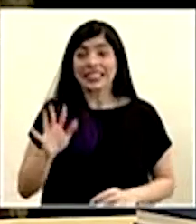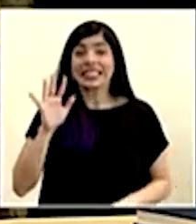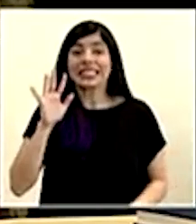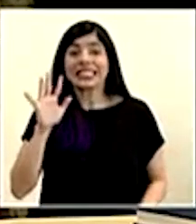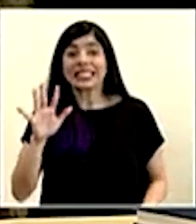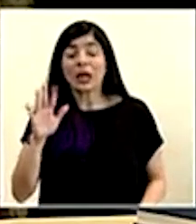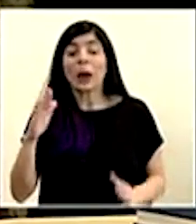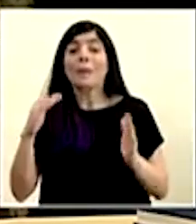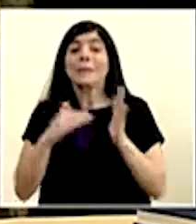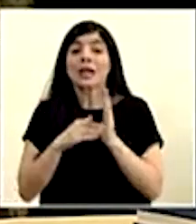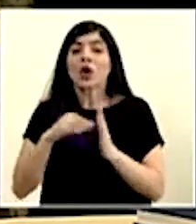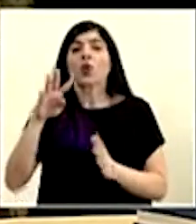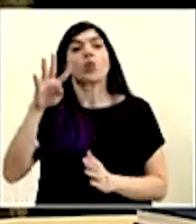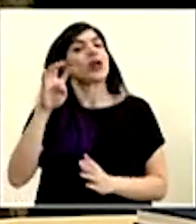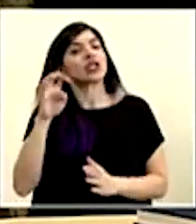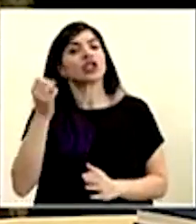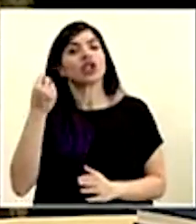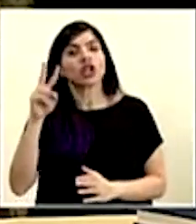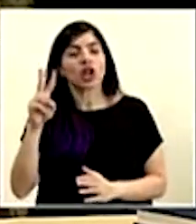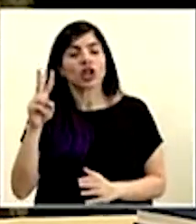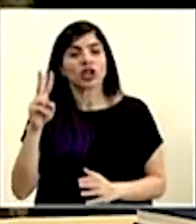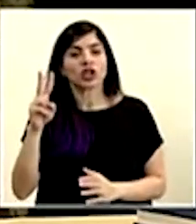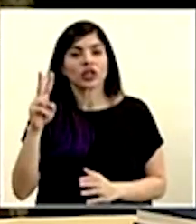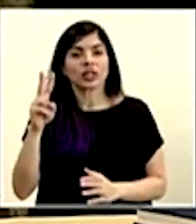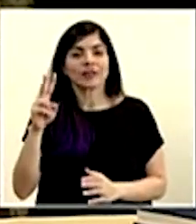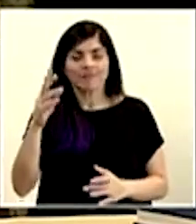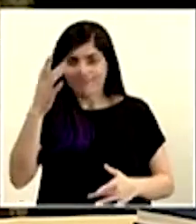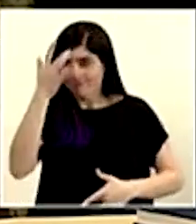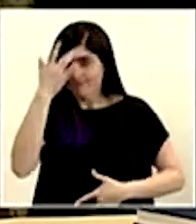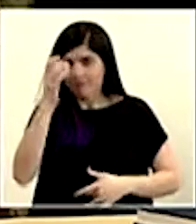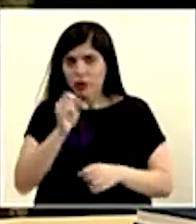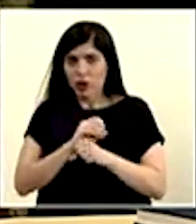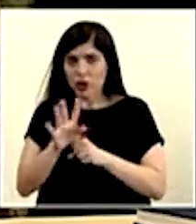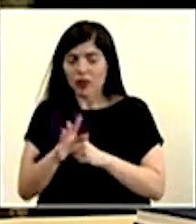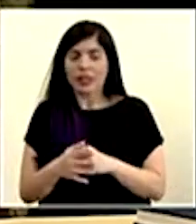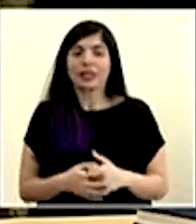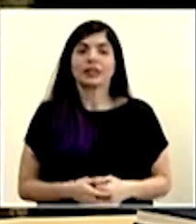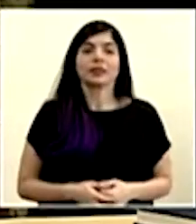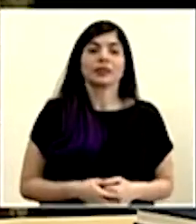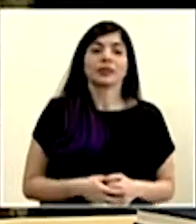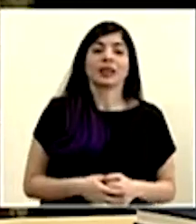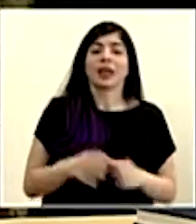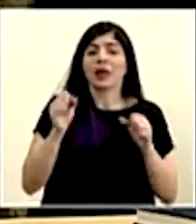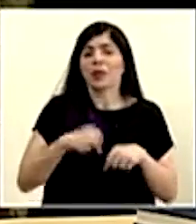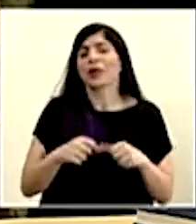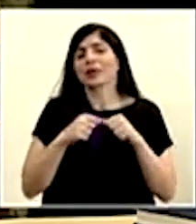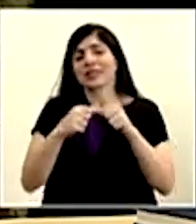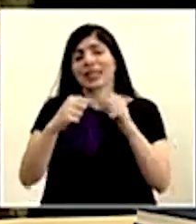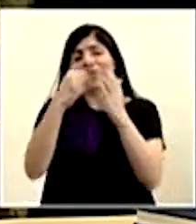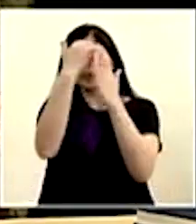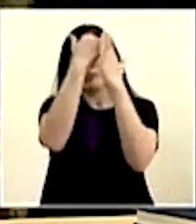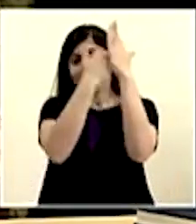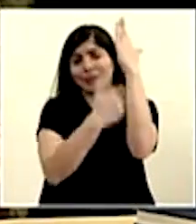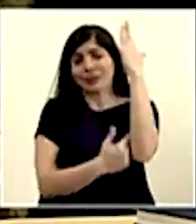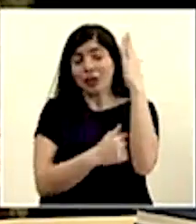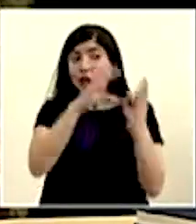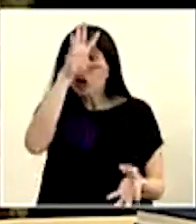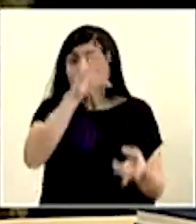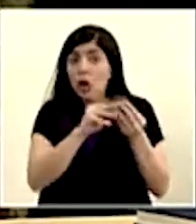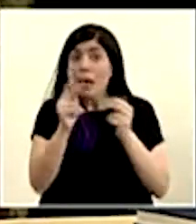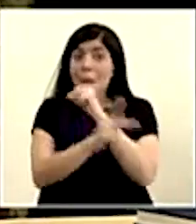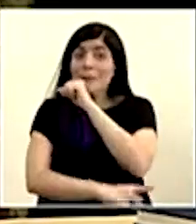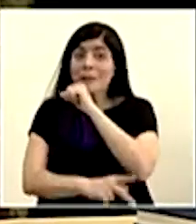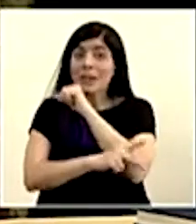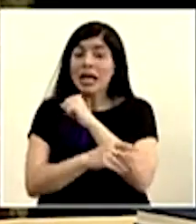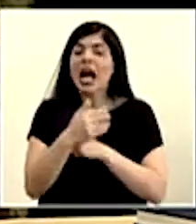5.412 casos de COVID-19. Y podría seguir. Todos estos países